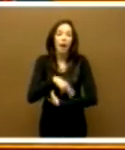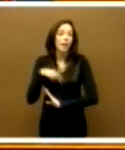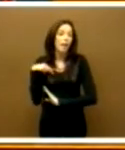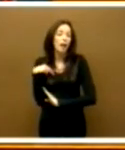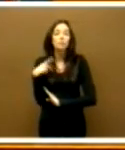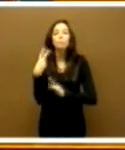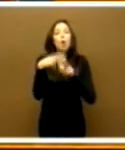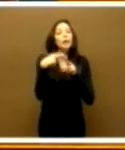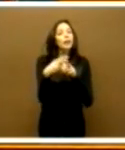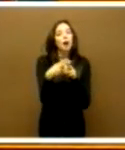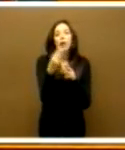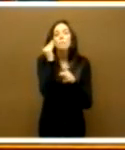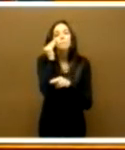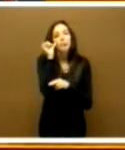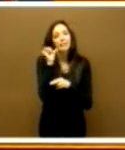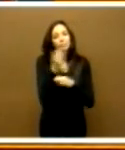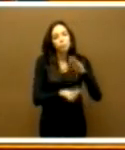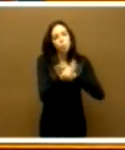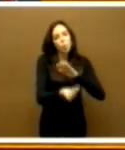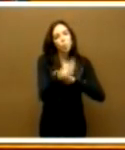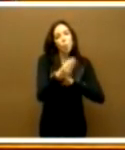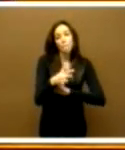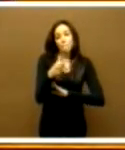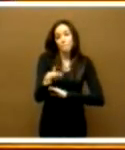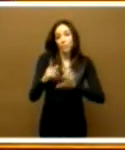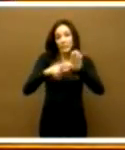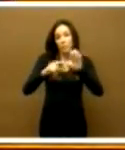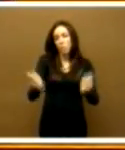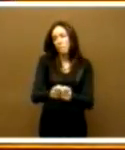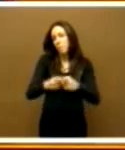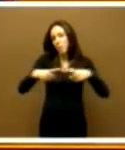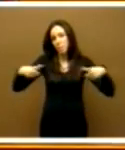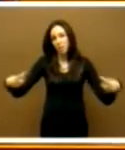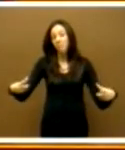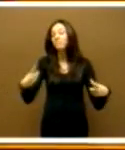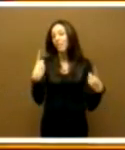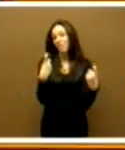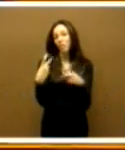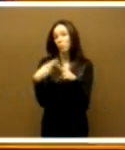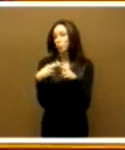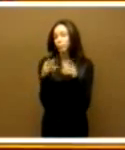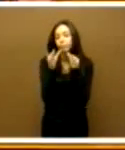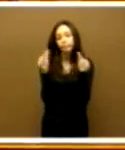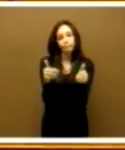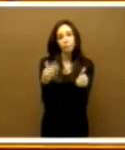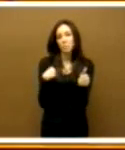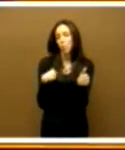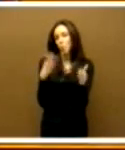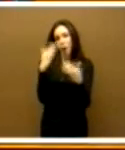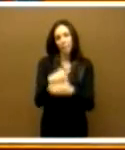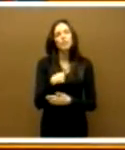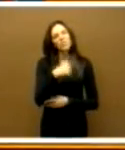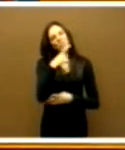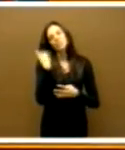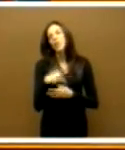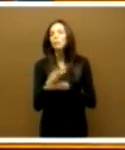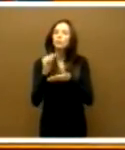natalidad y al crecimiento de nuestra región. Y se lo he dicho en varias ocasiones en este debate. Ustedes